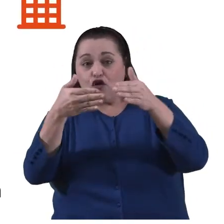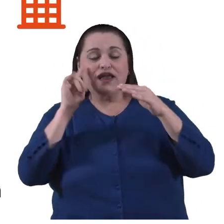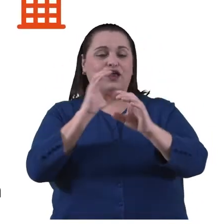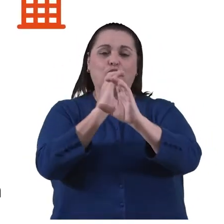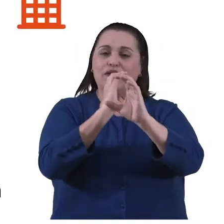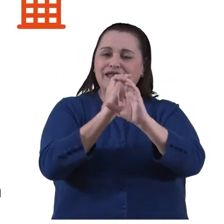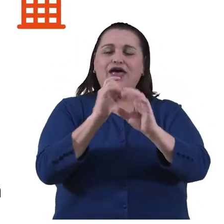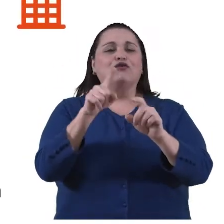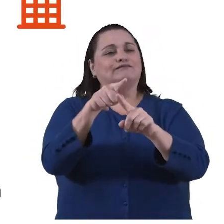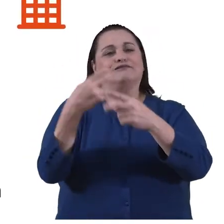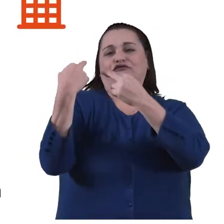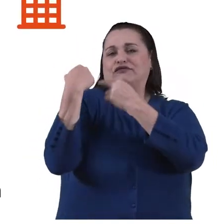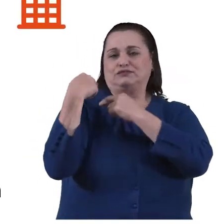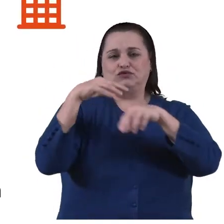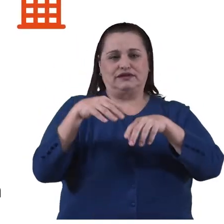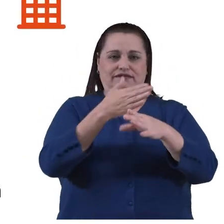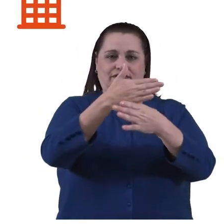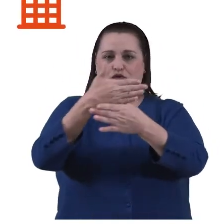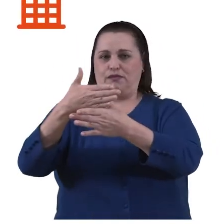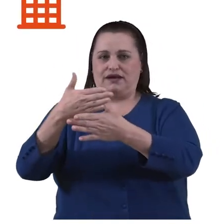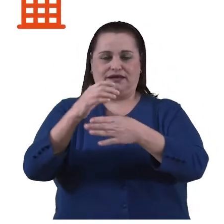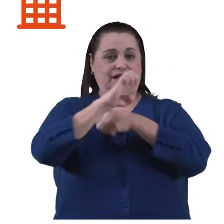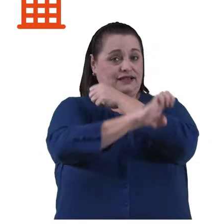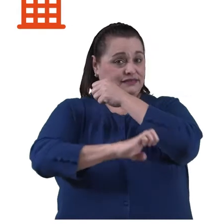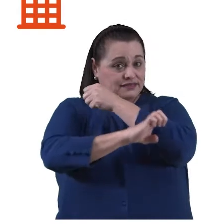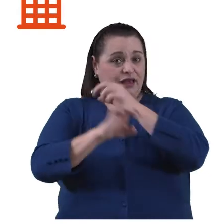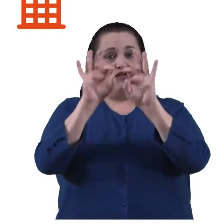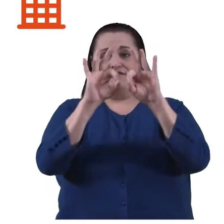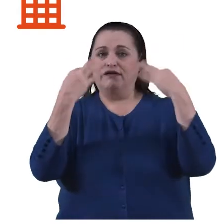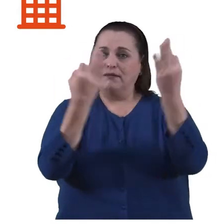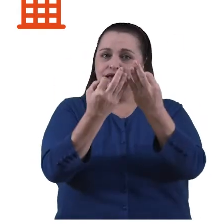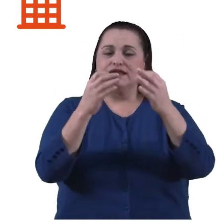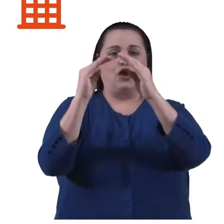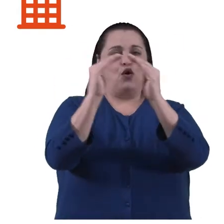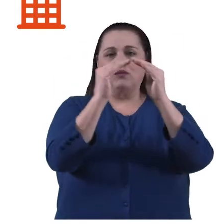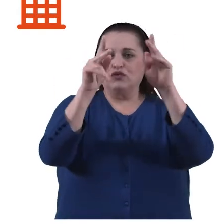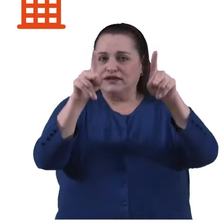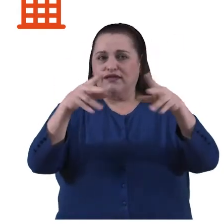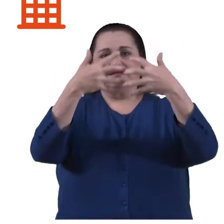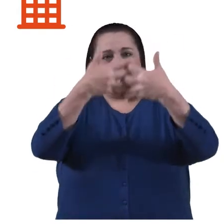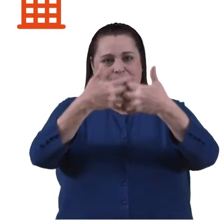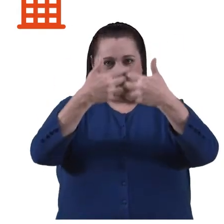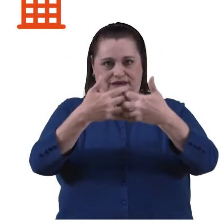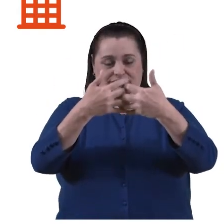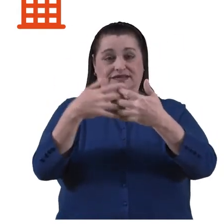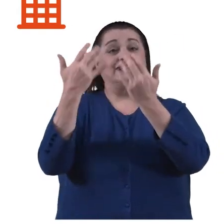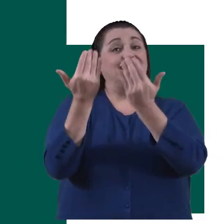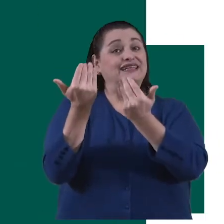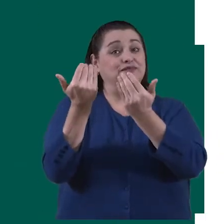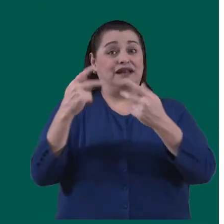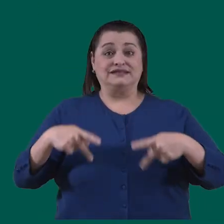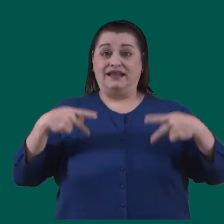cuidado sean una responsabilidad compartida entre Estado, familias, comunidades y empresas. La